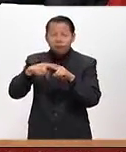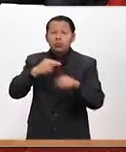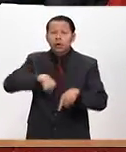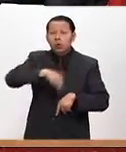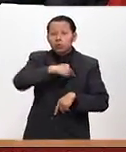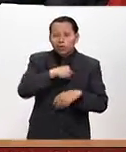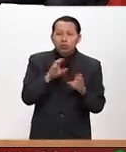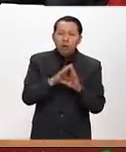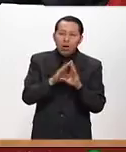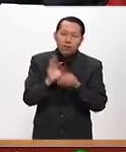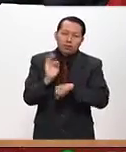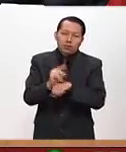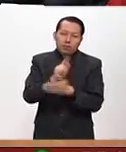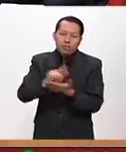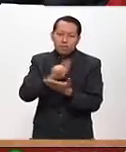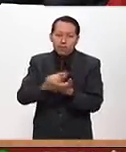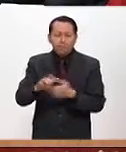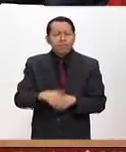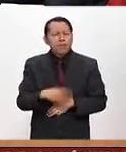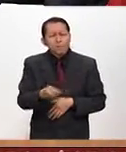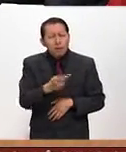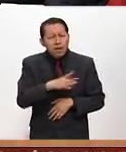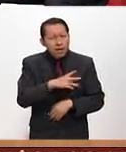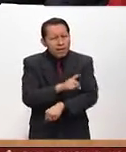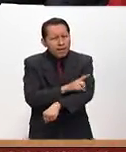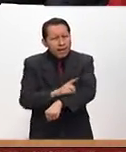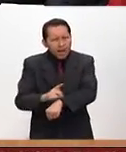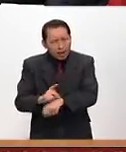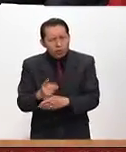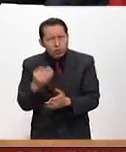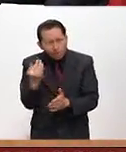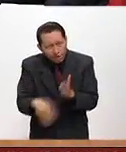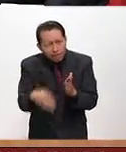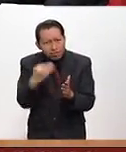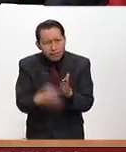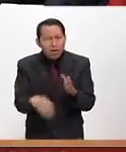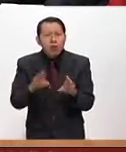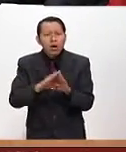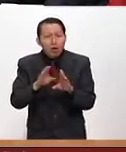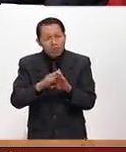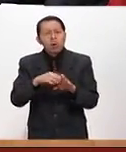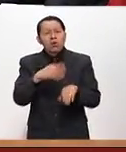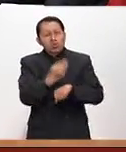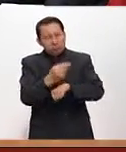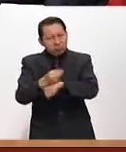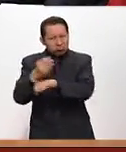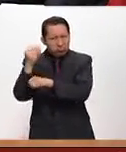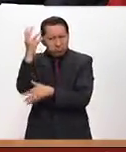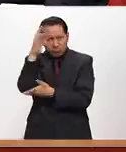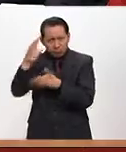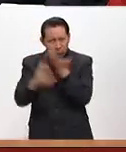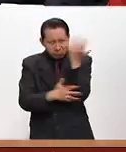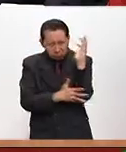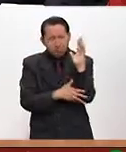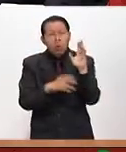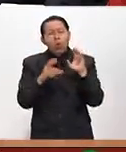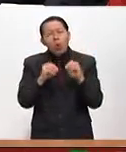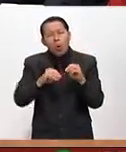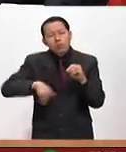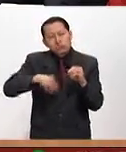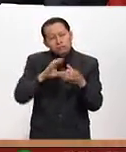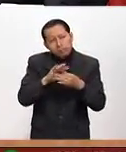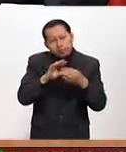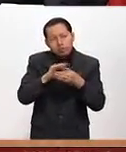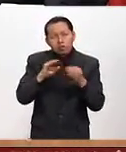nuestros árboles. ¿Hay alguna delegación que tenga algún déficit en materia de reforestación? ¿O el simple hecho de que, como usted comenta,